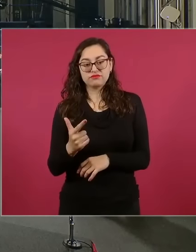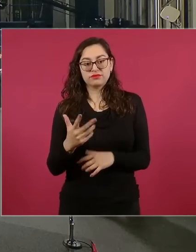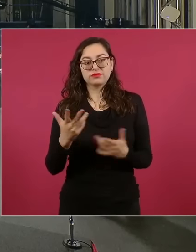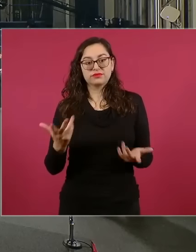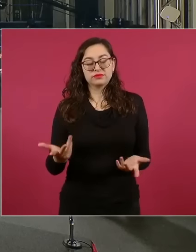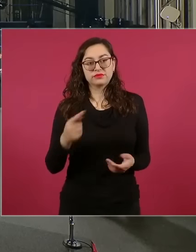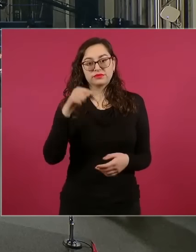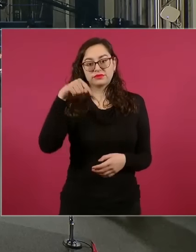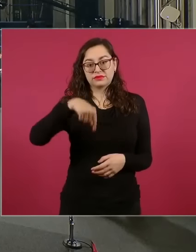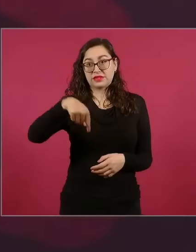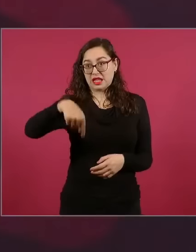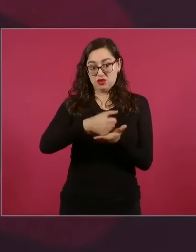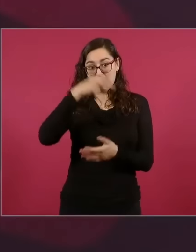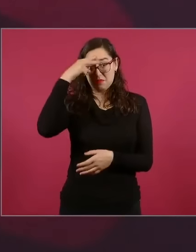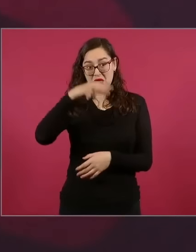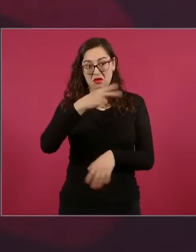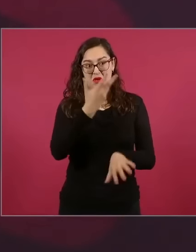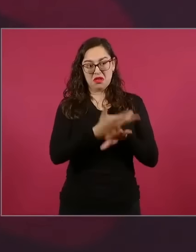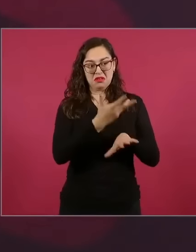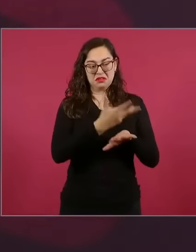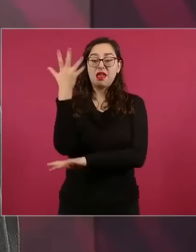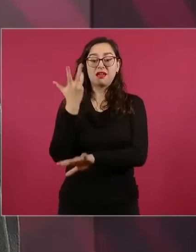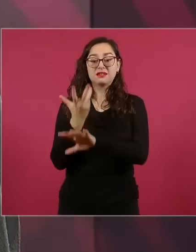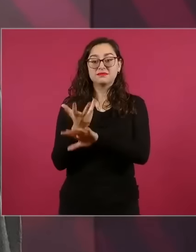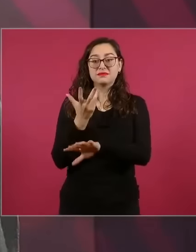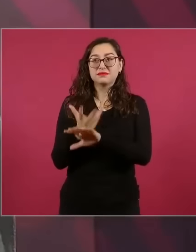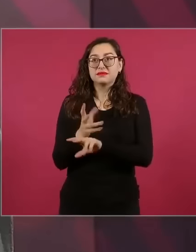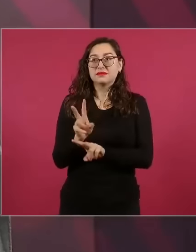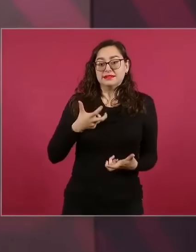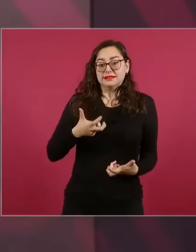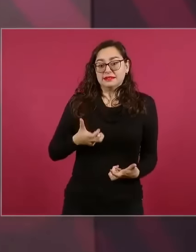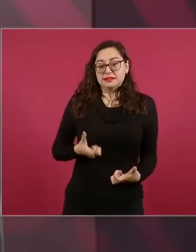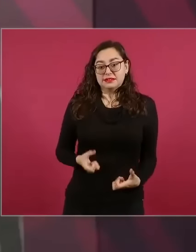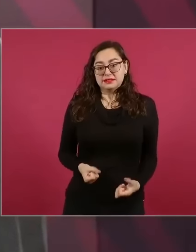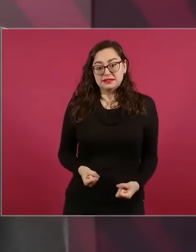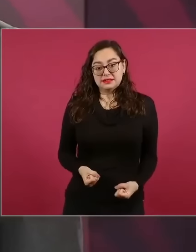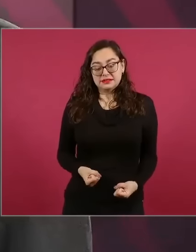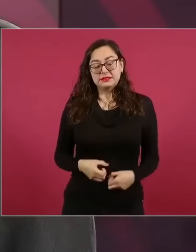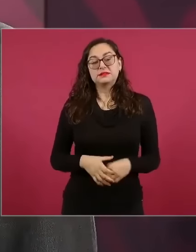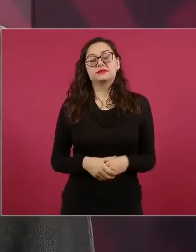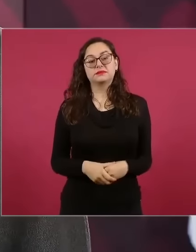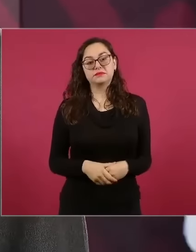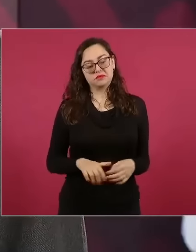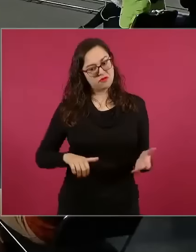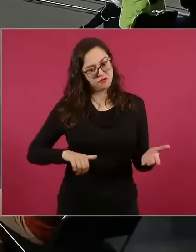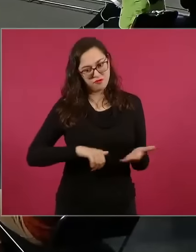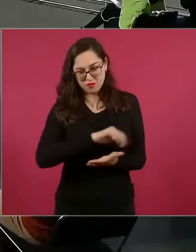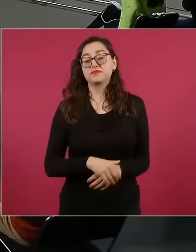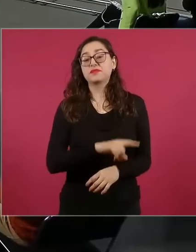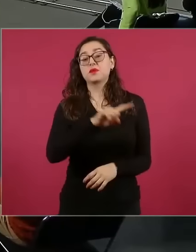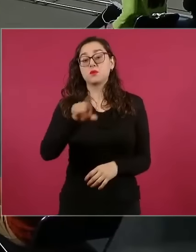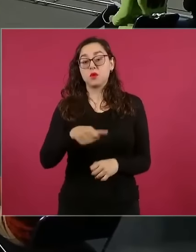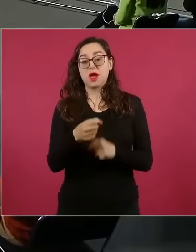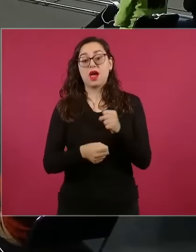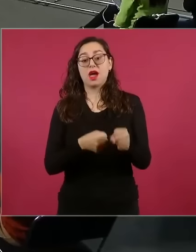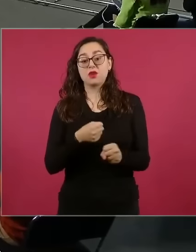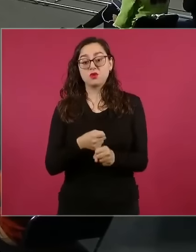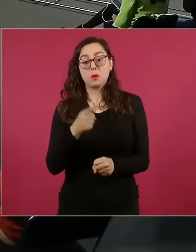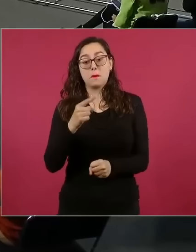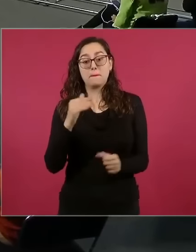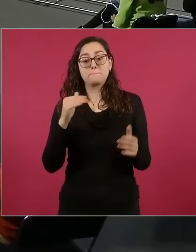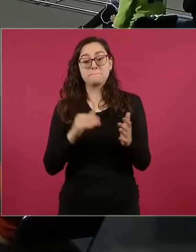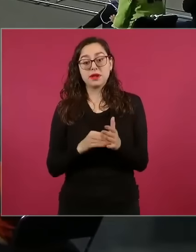la bandera estadounidense aquí, en el Palacio Nacional. Y luego, en 1914, volvieron a